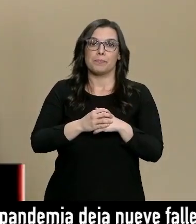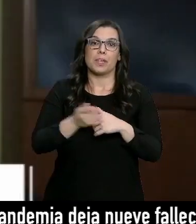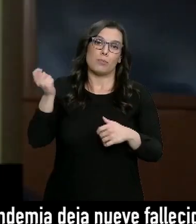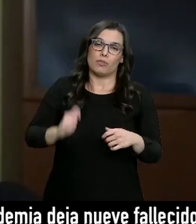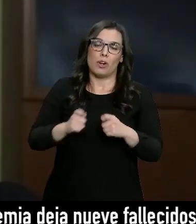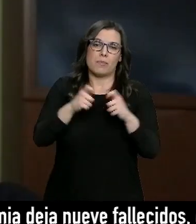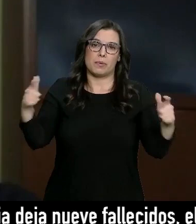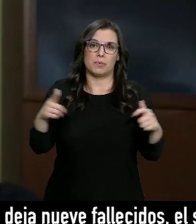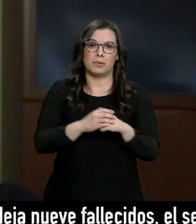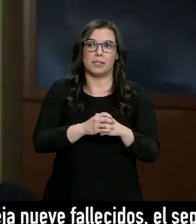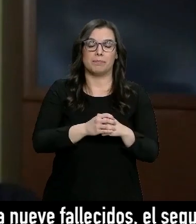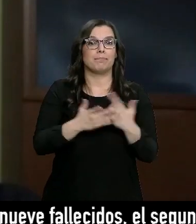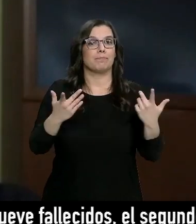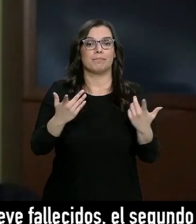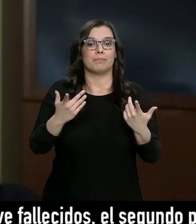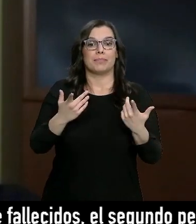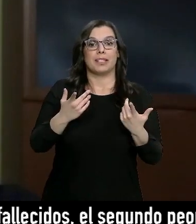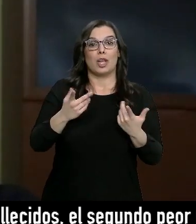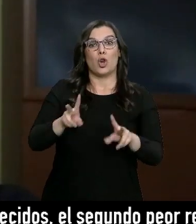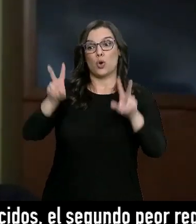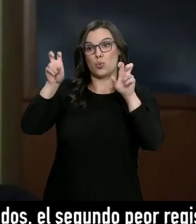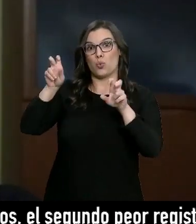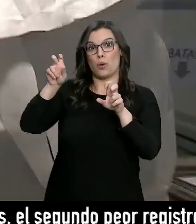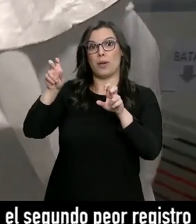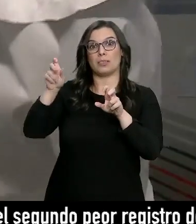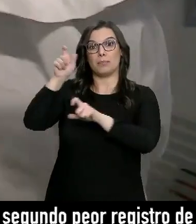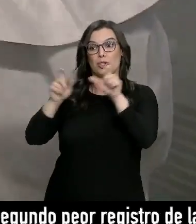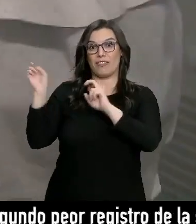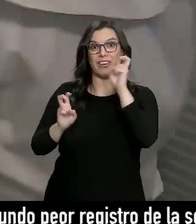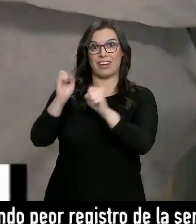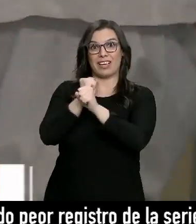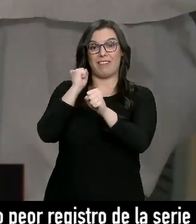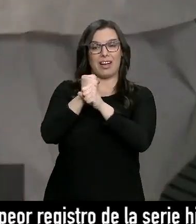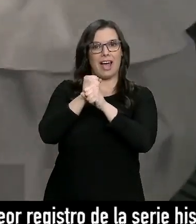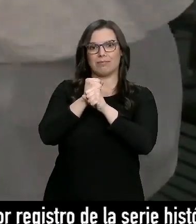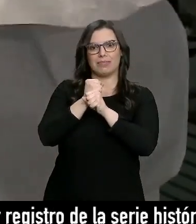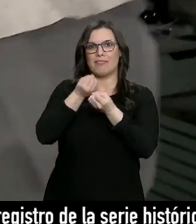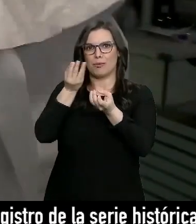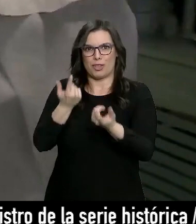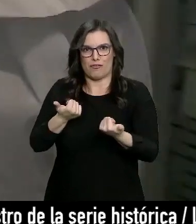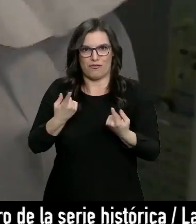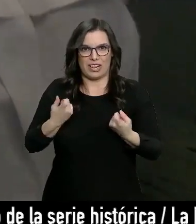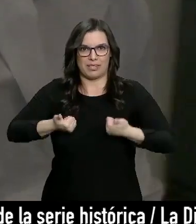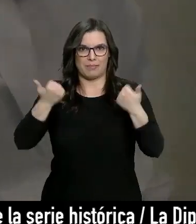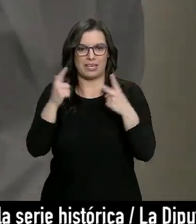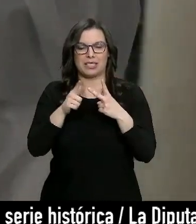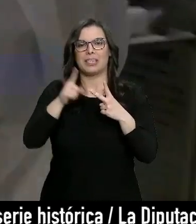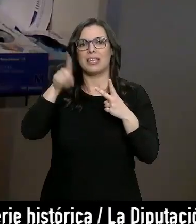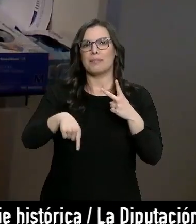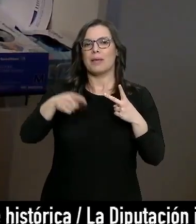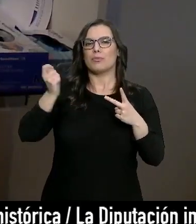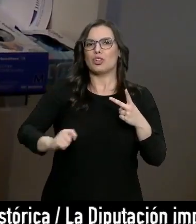personal. La falta de información de los nuevos residentes que nos ingresan. Aumentar la ratio de personal de atención directa.